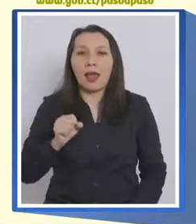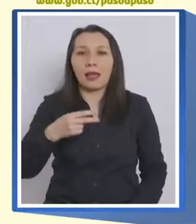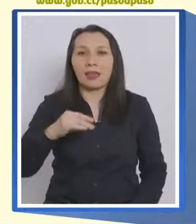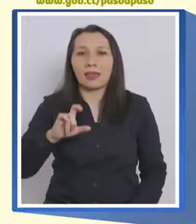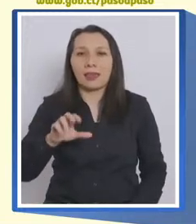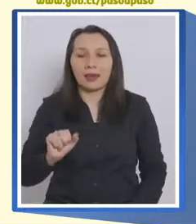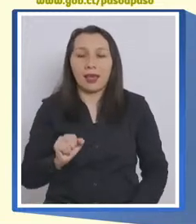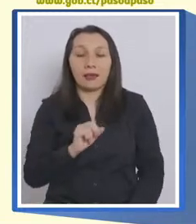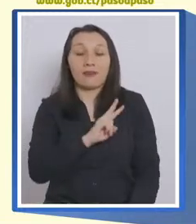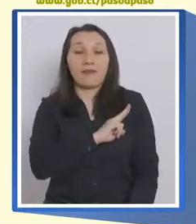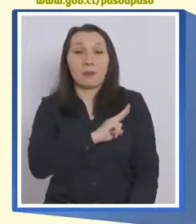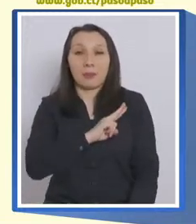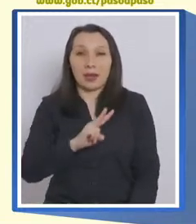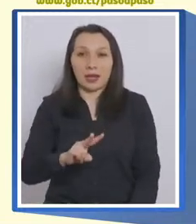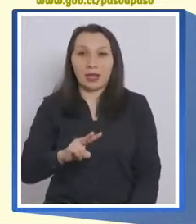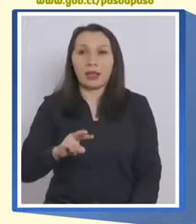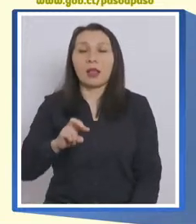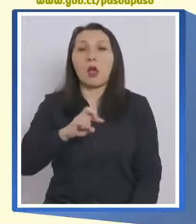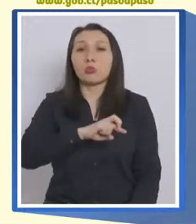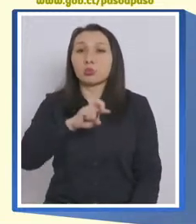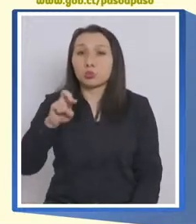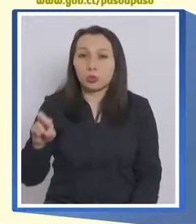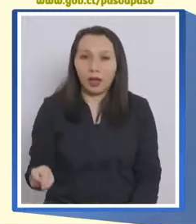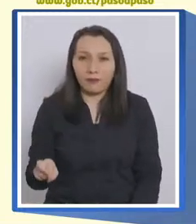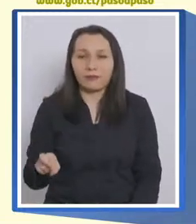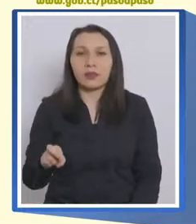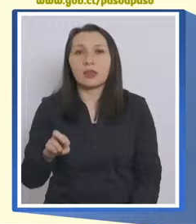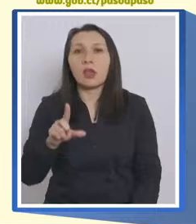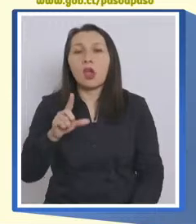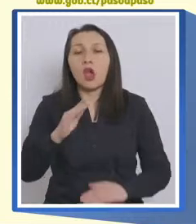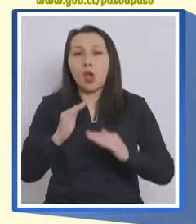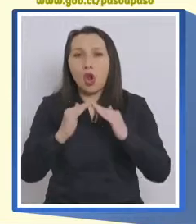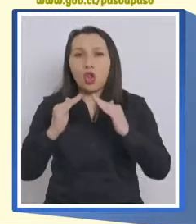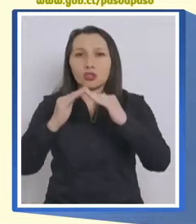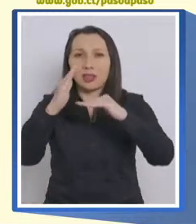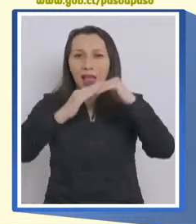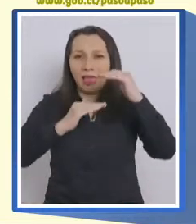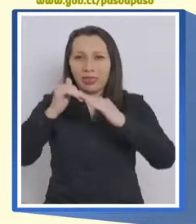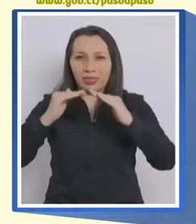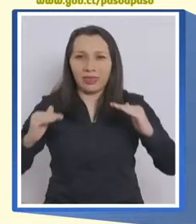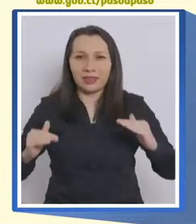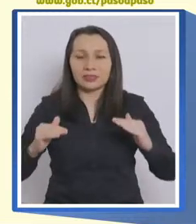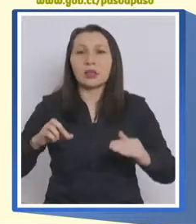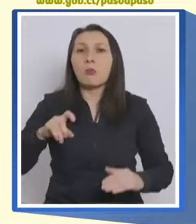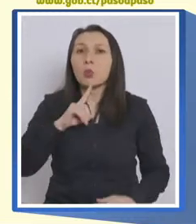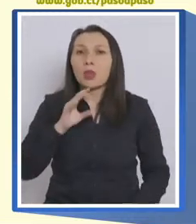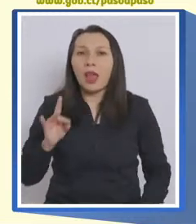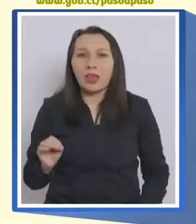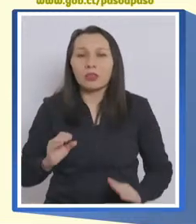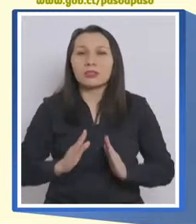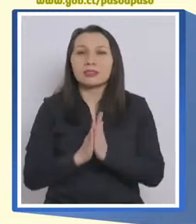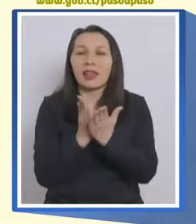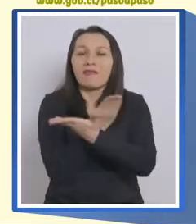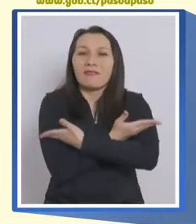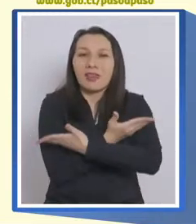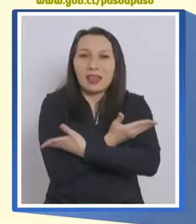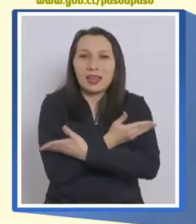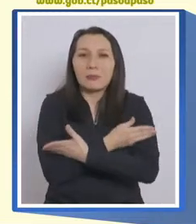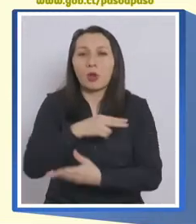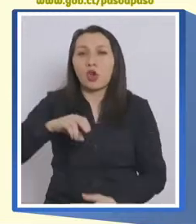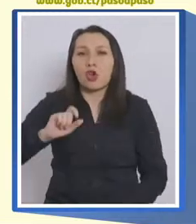la región de Valparaíso, Punchuncabí, Los Andes, Putaendo, San Felipe, Nogales,